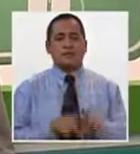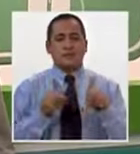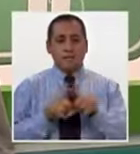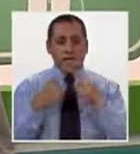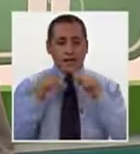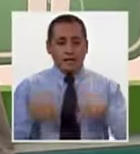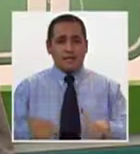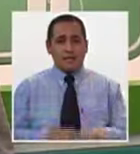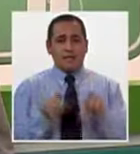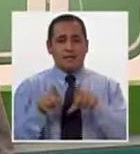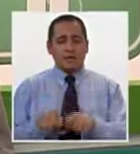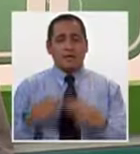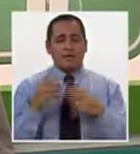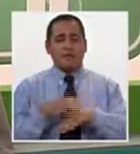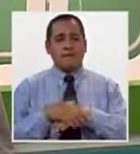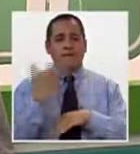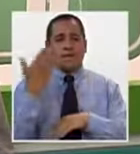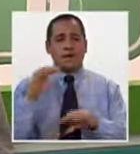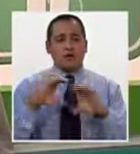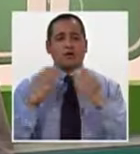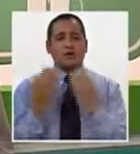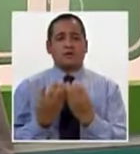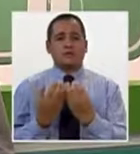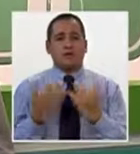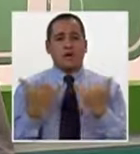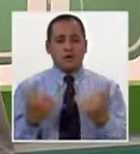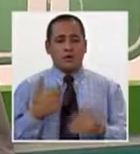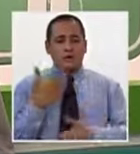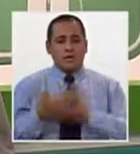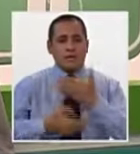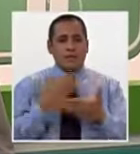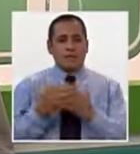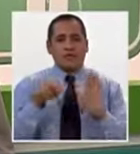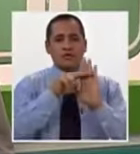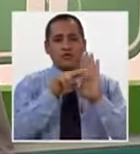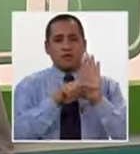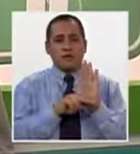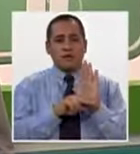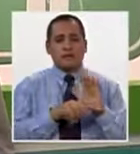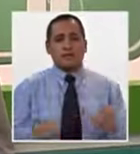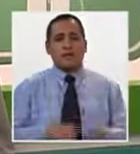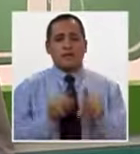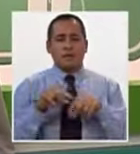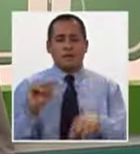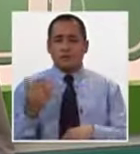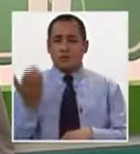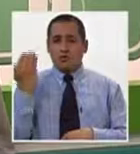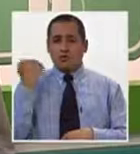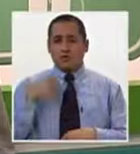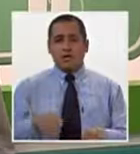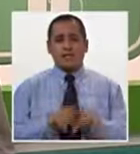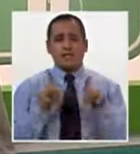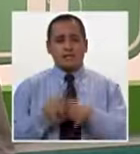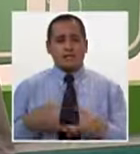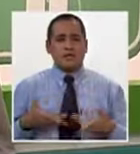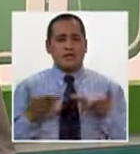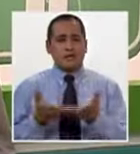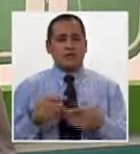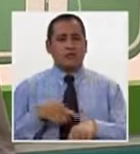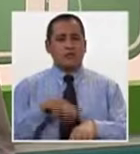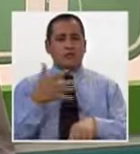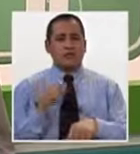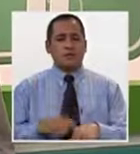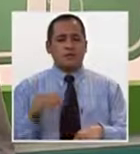y aquí también hay que felicitar al Congreso Nacional, en esta materia de normas, hace pocos días ya se ha dado una